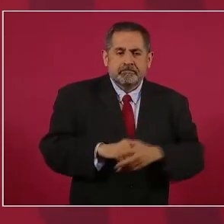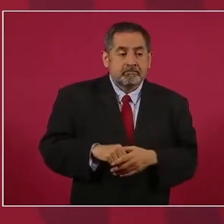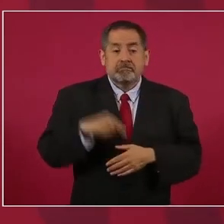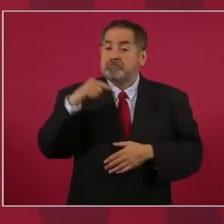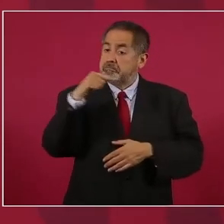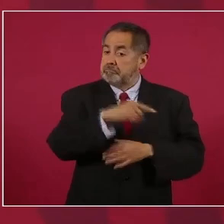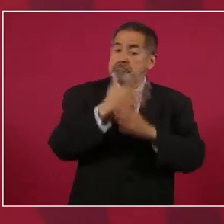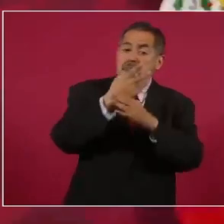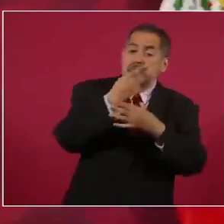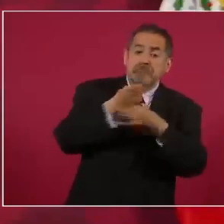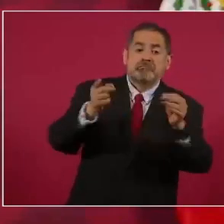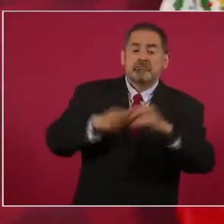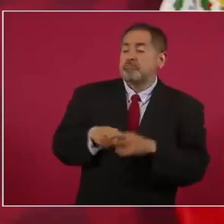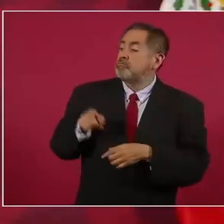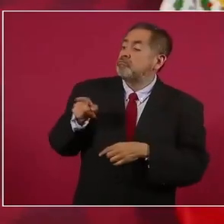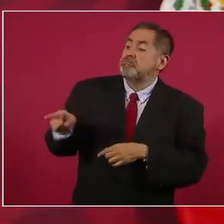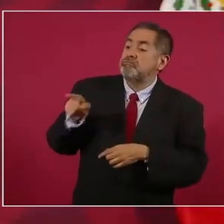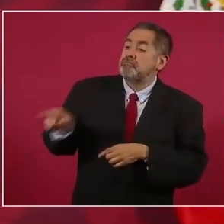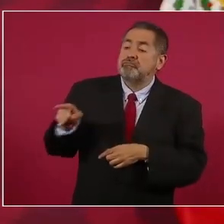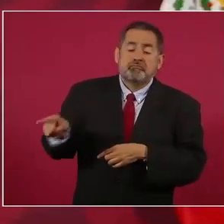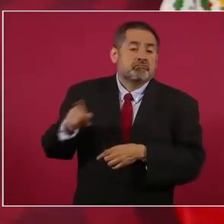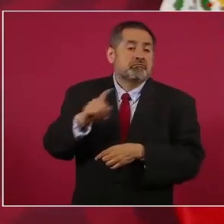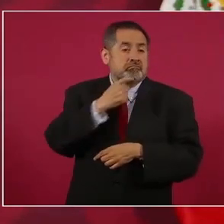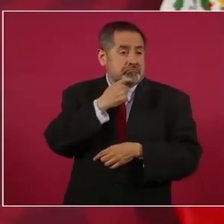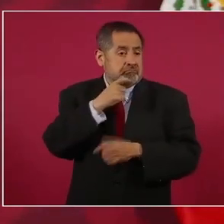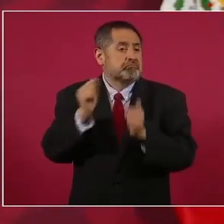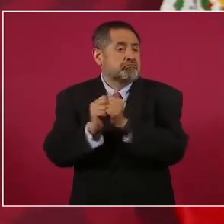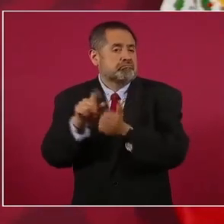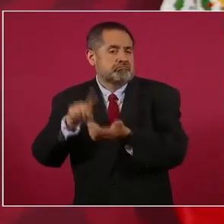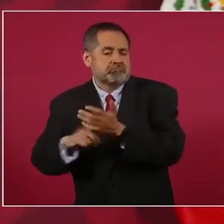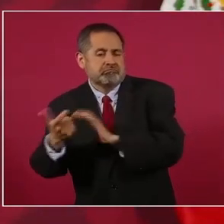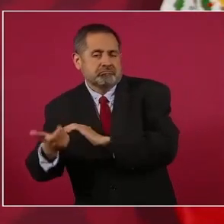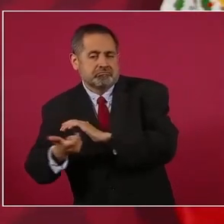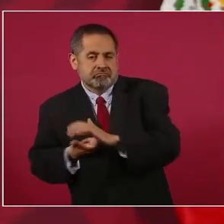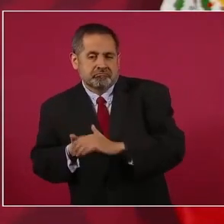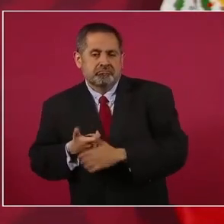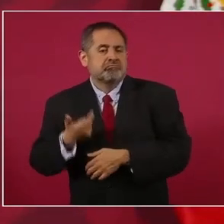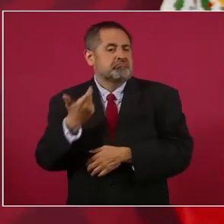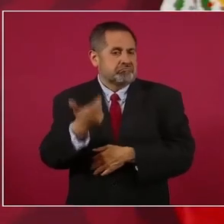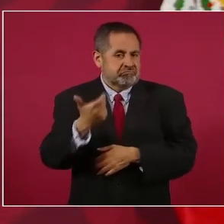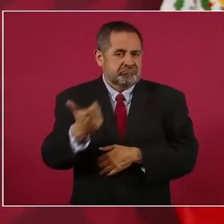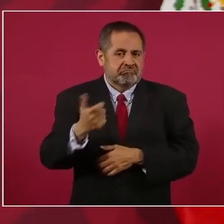que me estaba llegando dinero, el oro de Moscú.